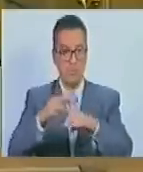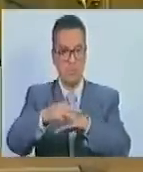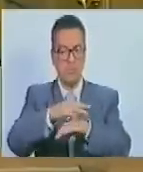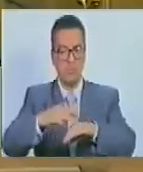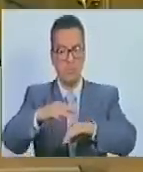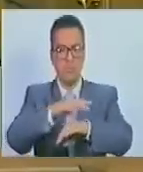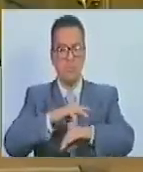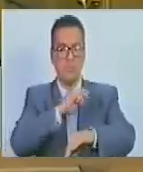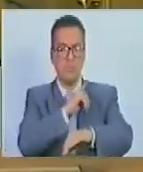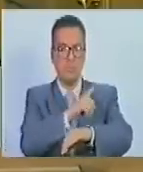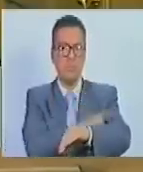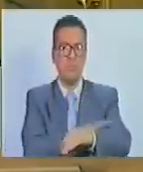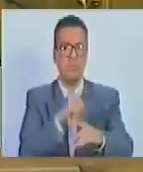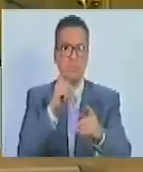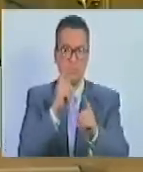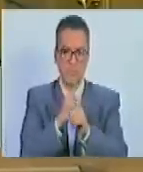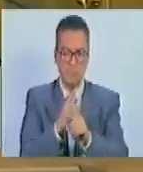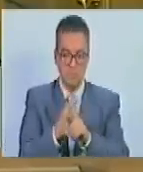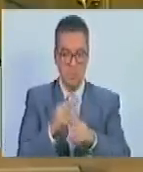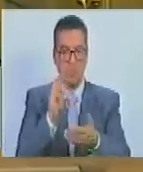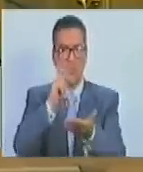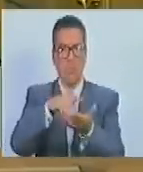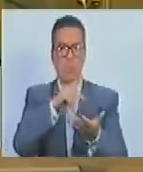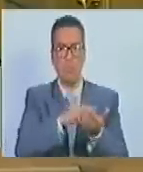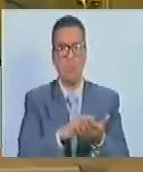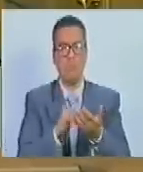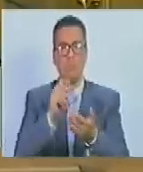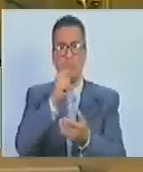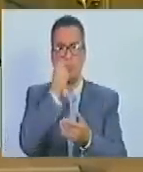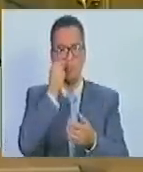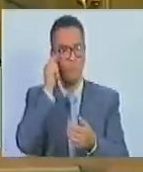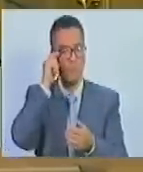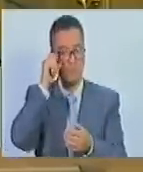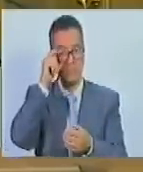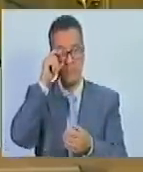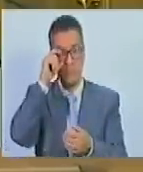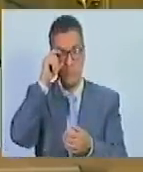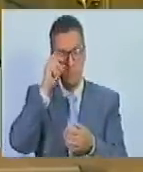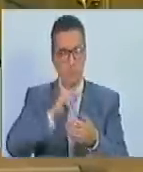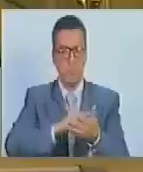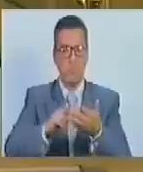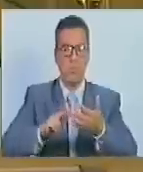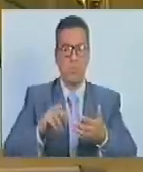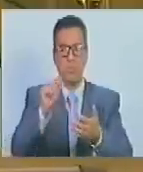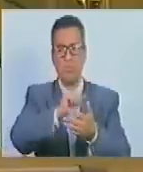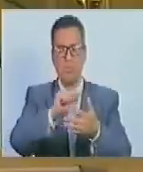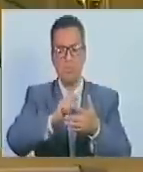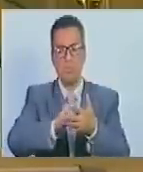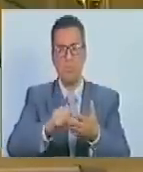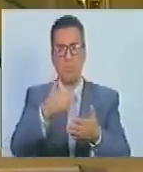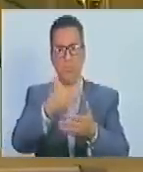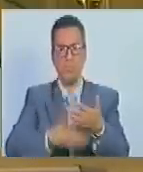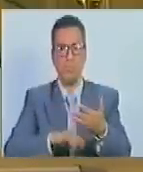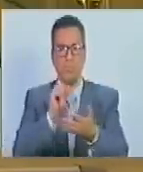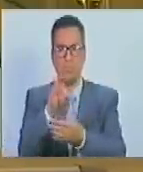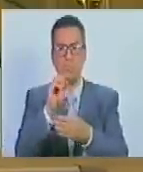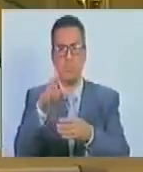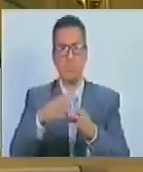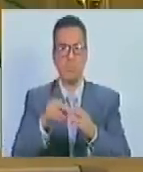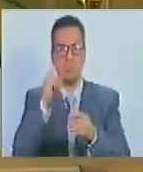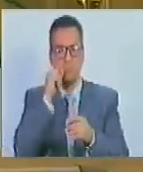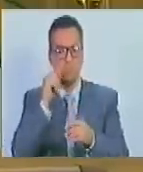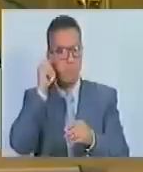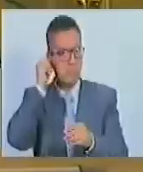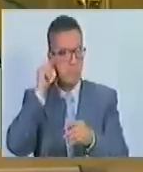Poder Popular con competencia en materia de participación ciudadana, los siguientes recaudos. A, acta de la Asamblea de